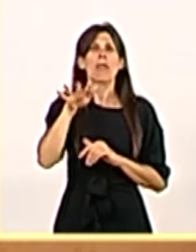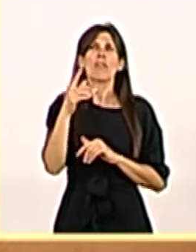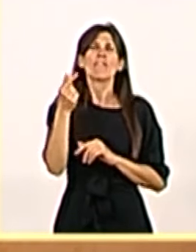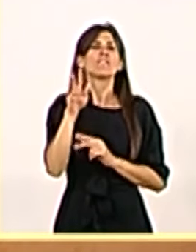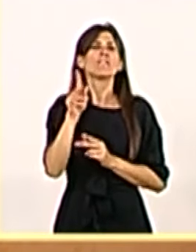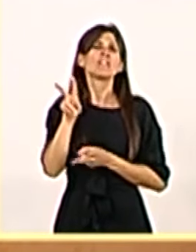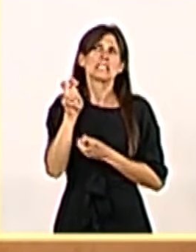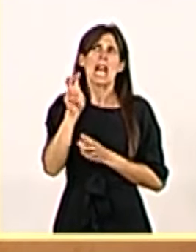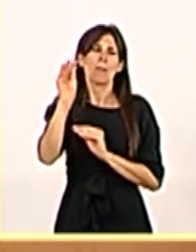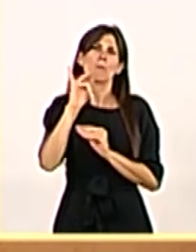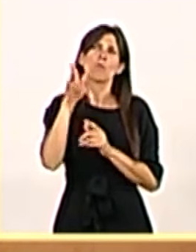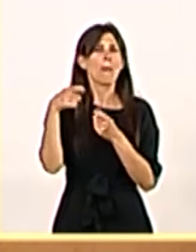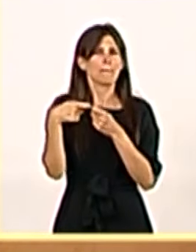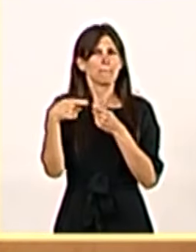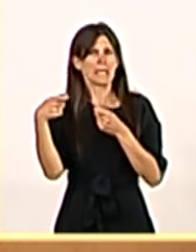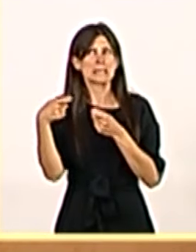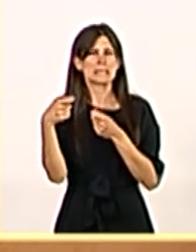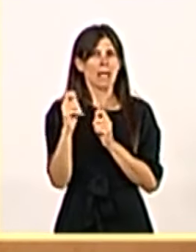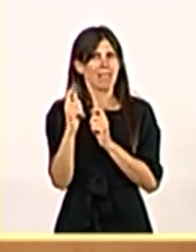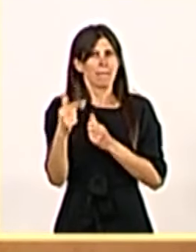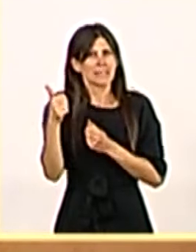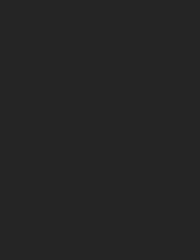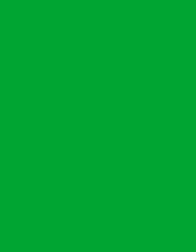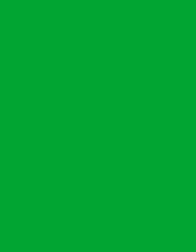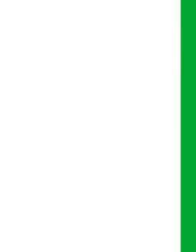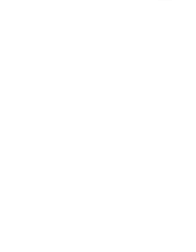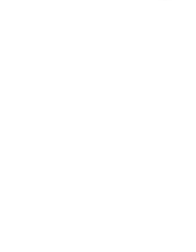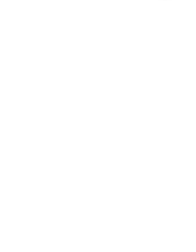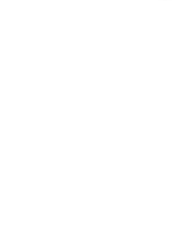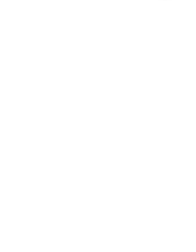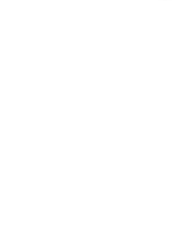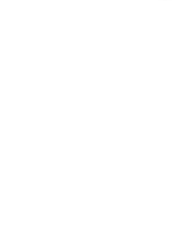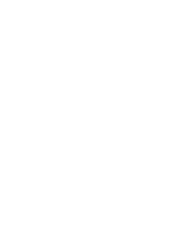avanzar en autogobierno, eso sí, garantizando al mismo tiempo la solidaridad.